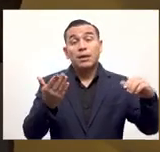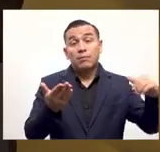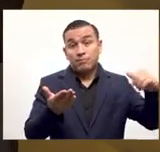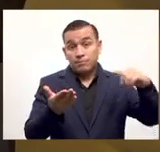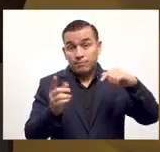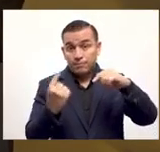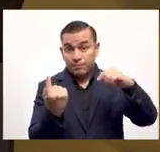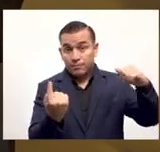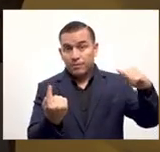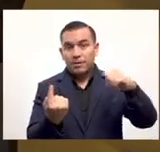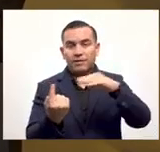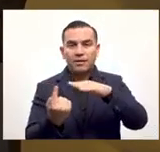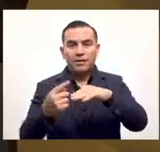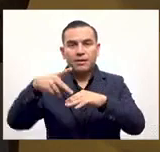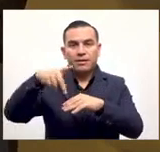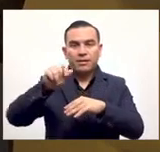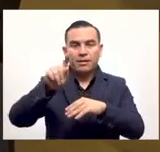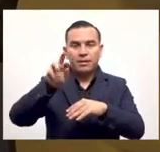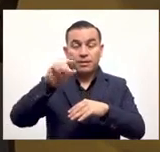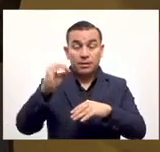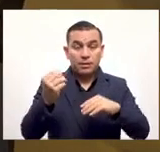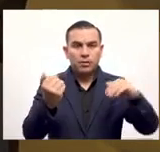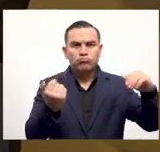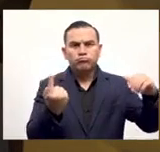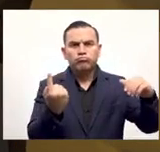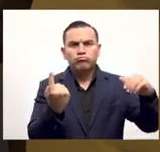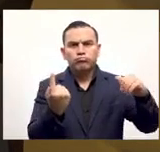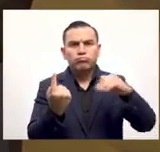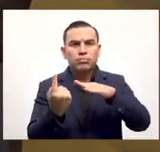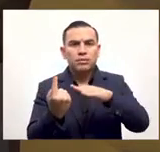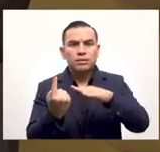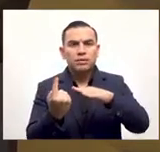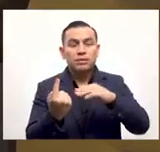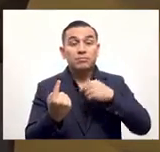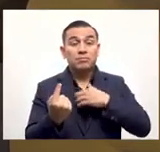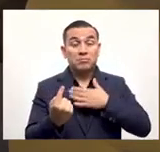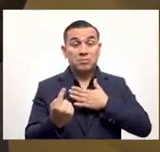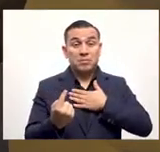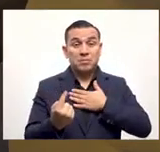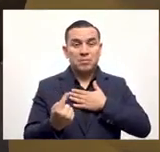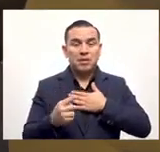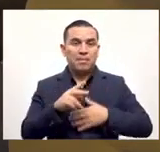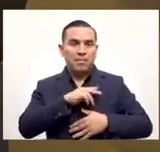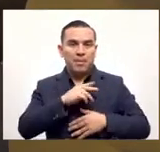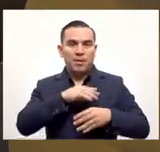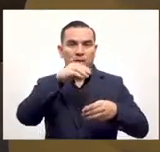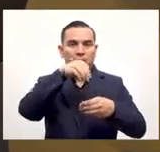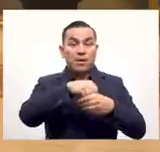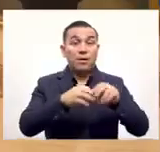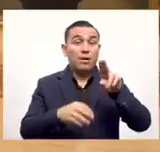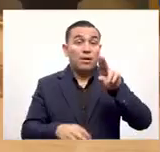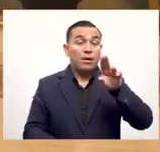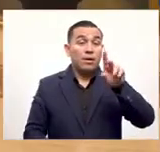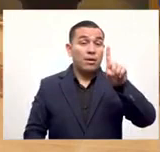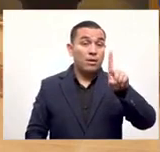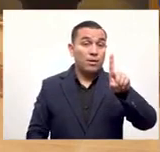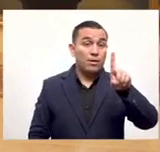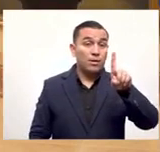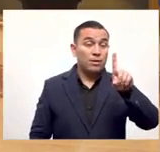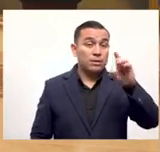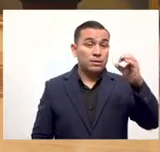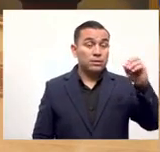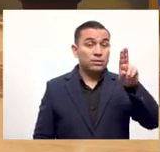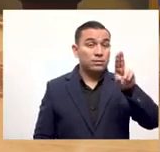pagar a Patricia o que le voy a regalar a Patricia o que le voy a enviar a Patricia se los voy a enviar de mi cuenta en dólares entonces él envía